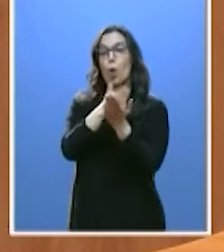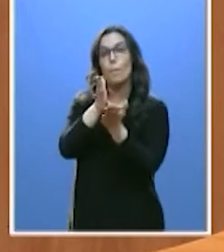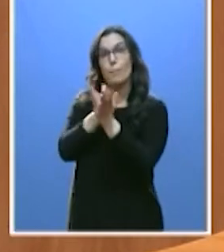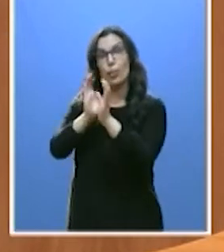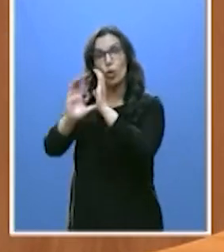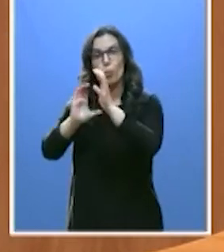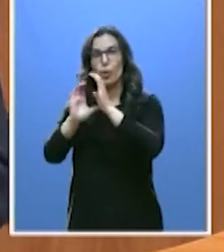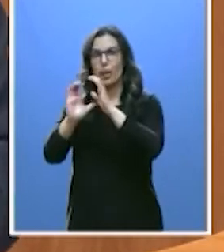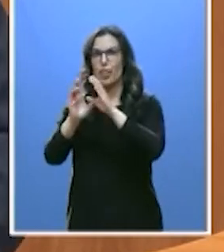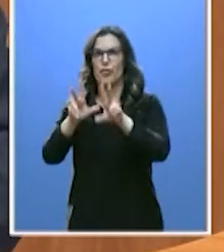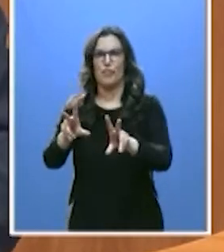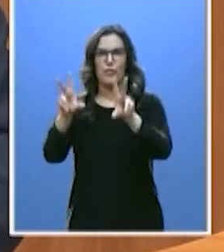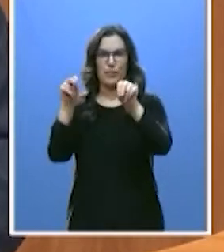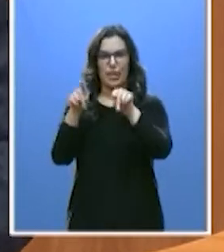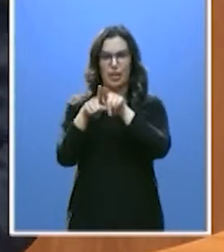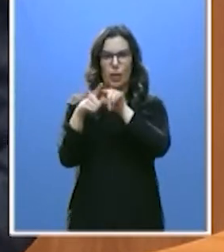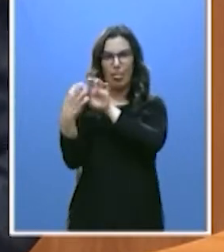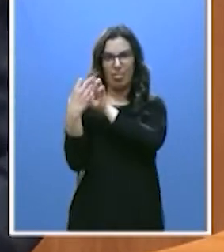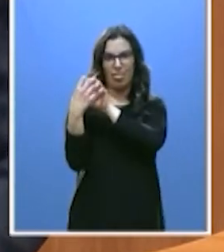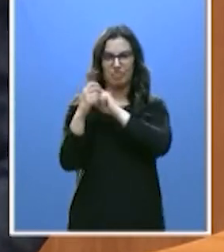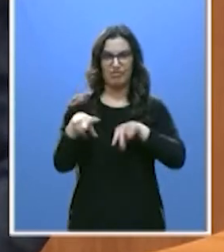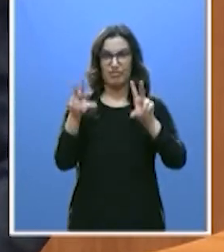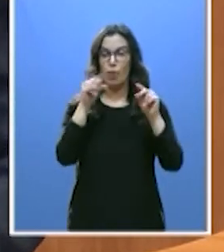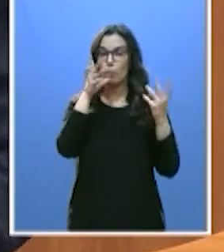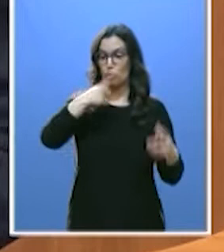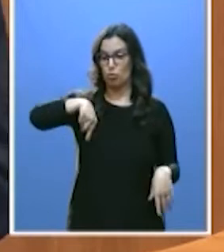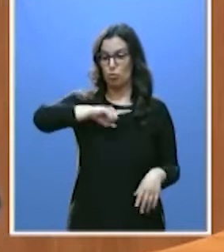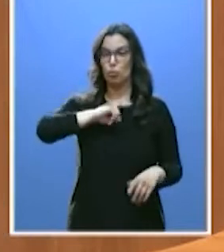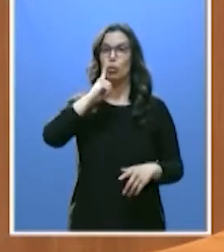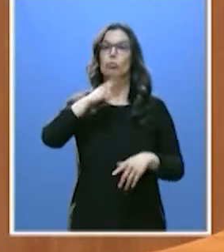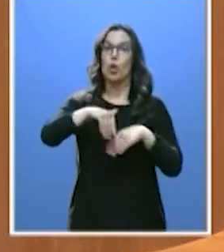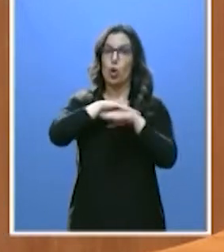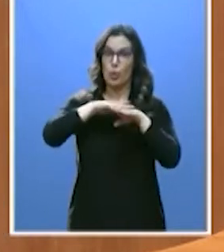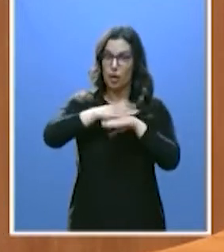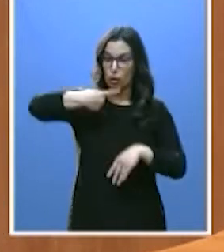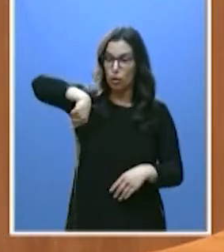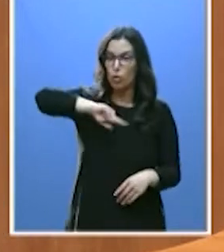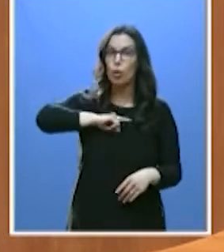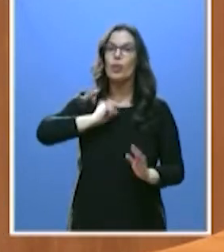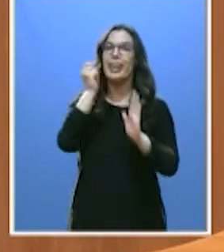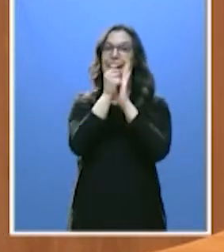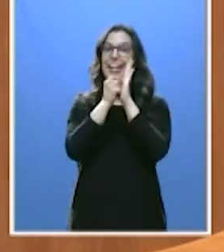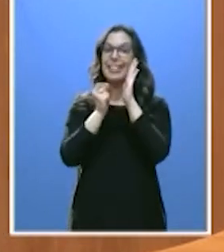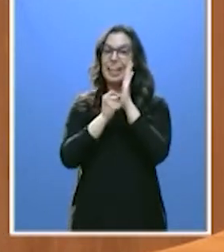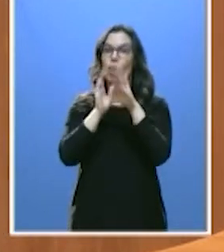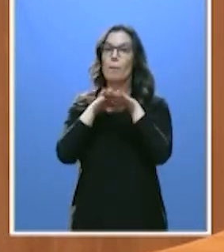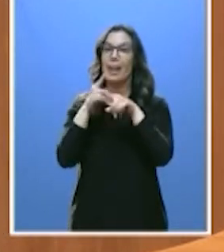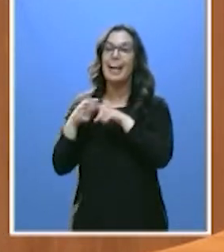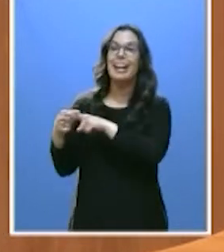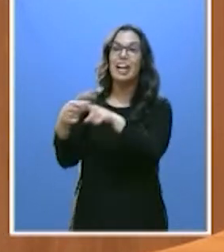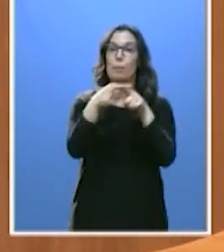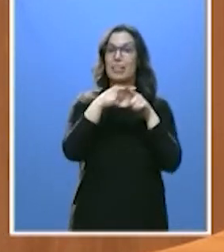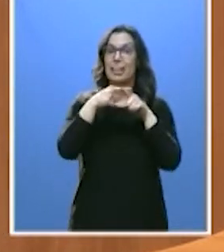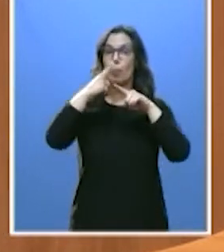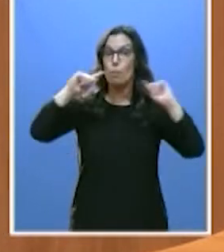Por esa razón, esta Administración, este Gobierno de coalición, ha cambiado los criterios de reparto de la publicidad